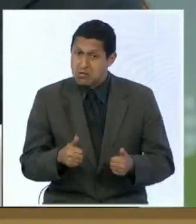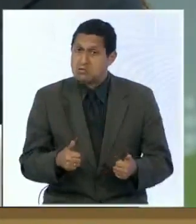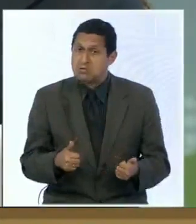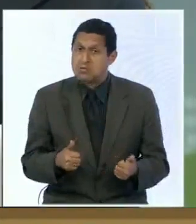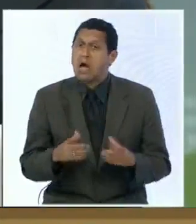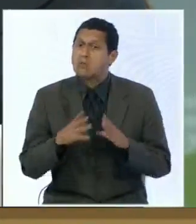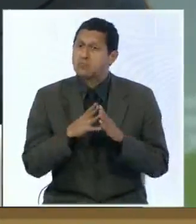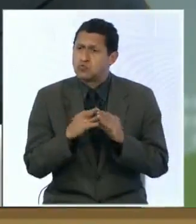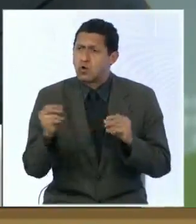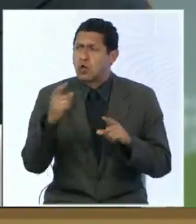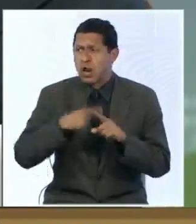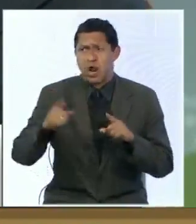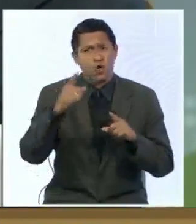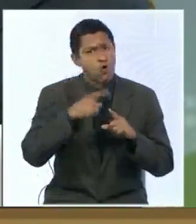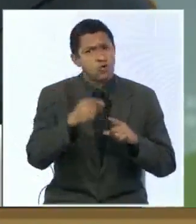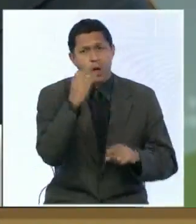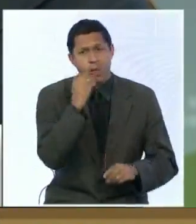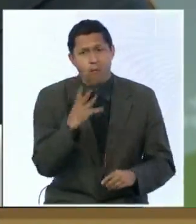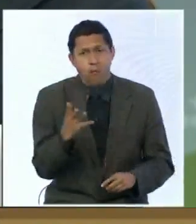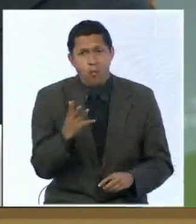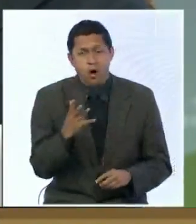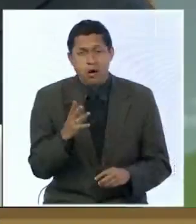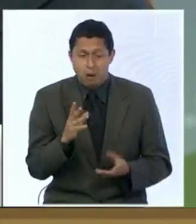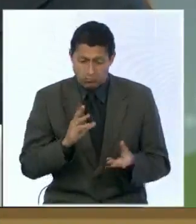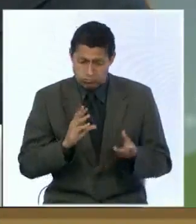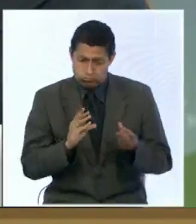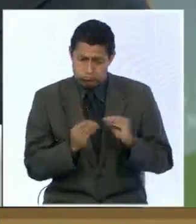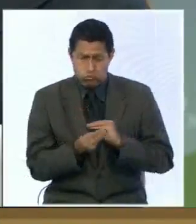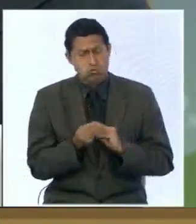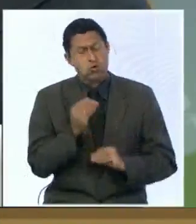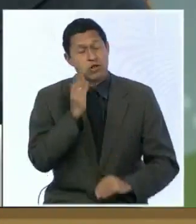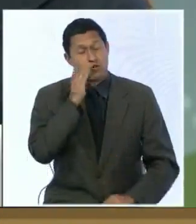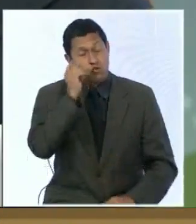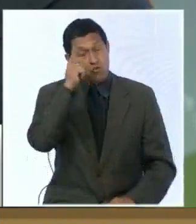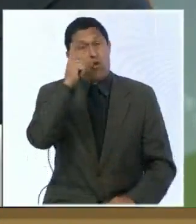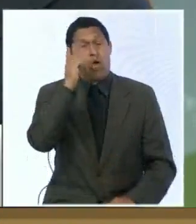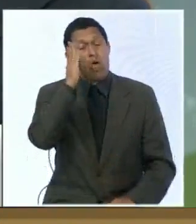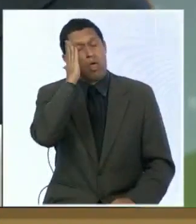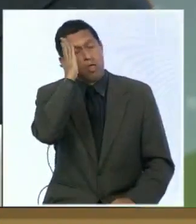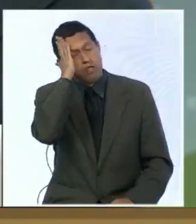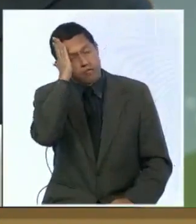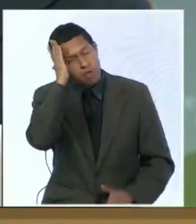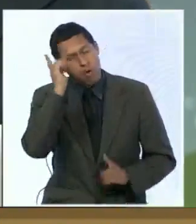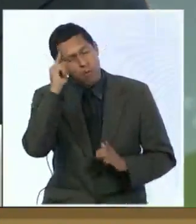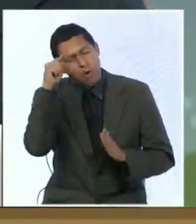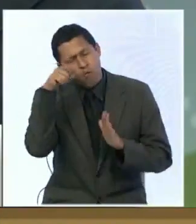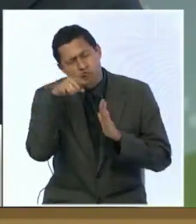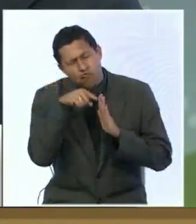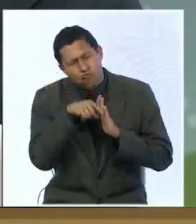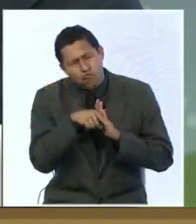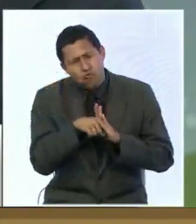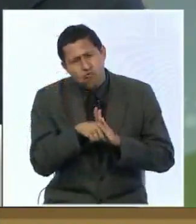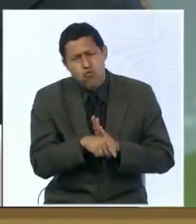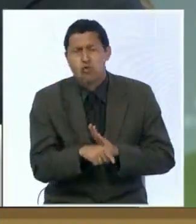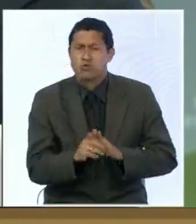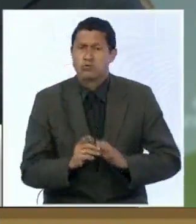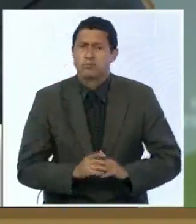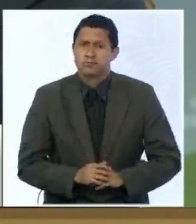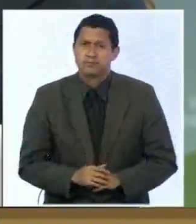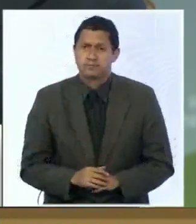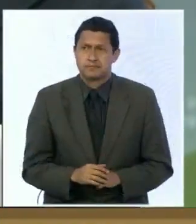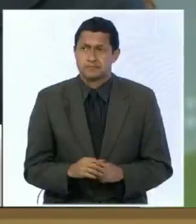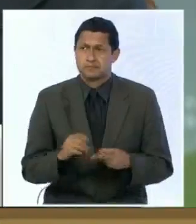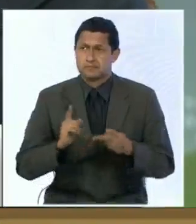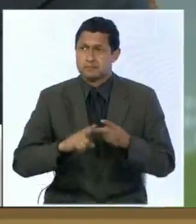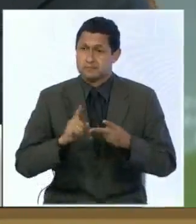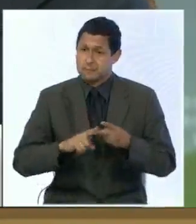todos estos beneficios para la recuperación del sueño, un sueño sanador, un sueño que es el que todos aspiramos, la